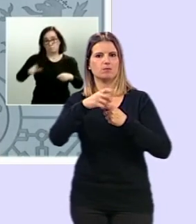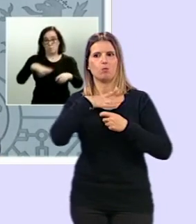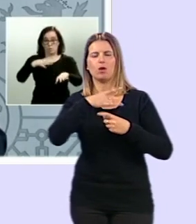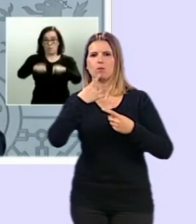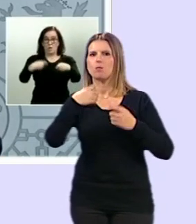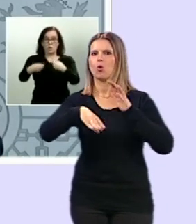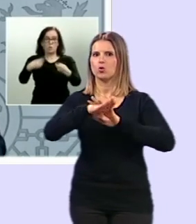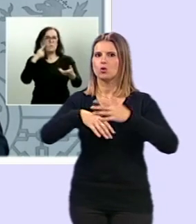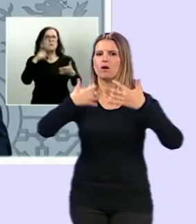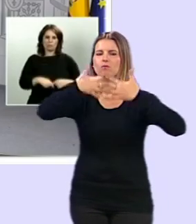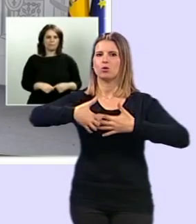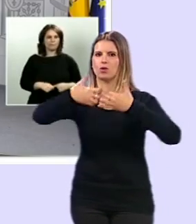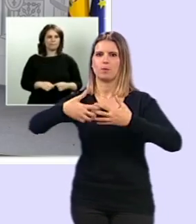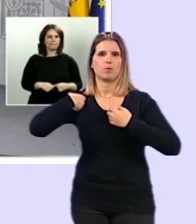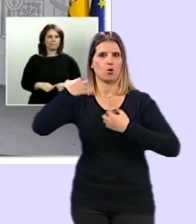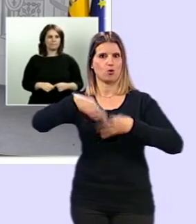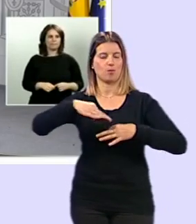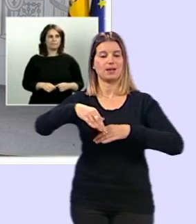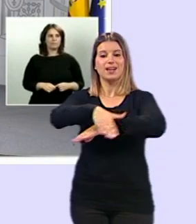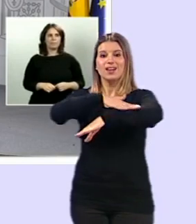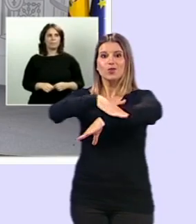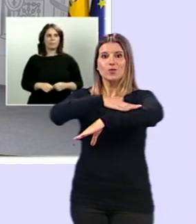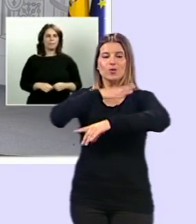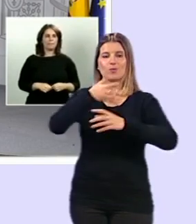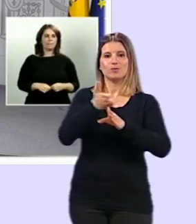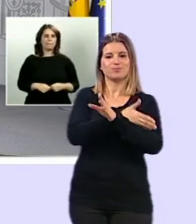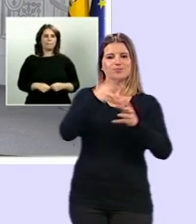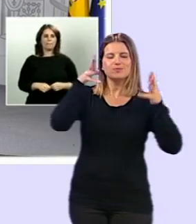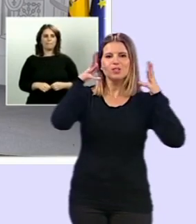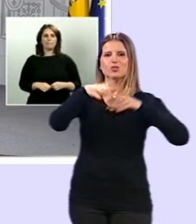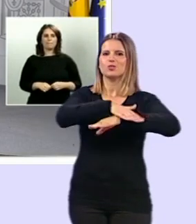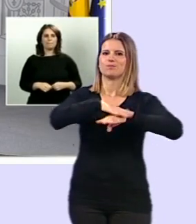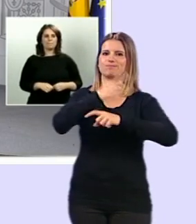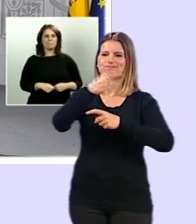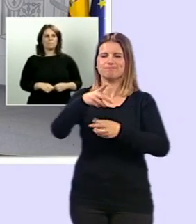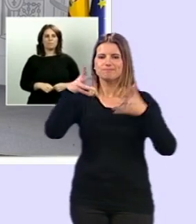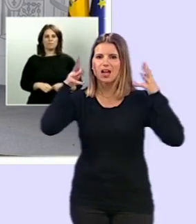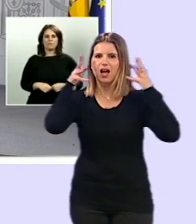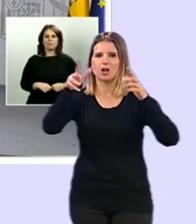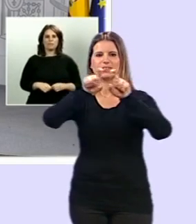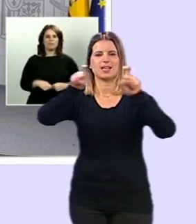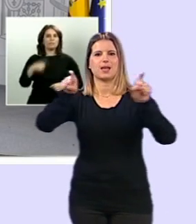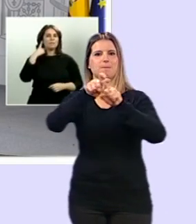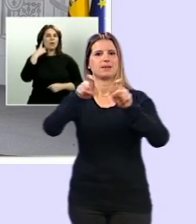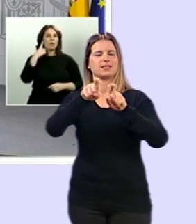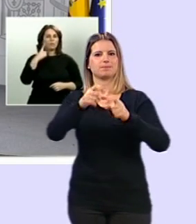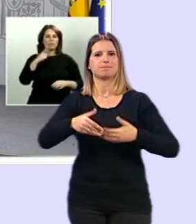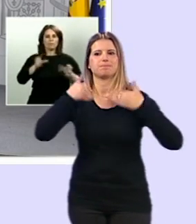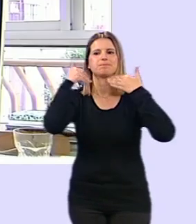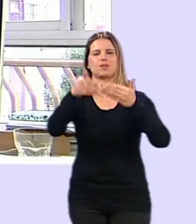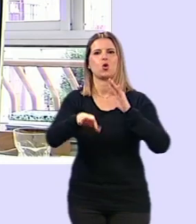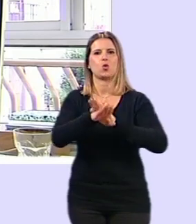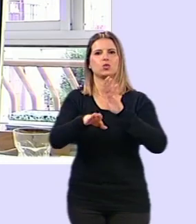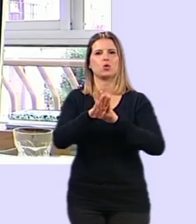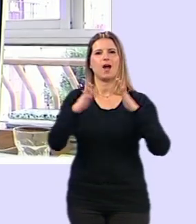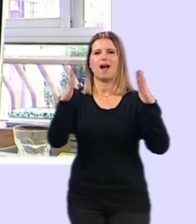que funcionen los mecanismos de mercado habituales. El gobierno, tras el Consejo de Ministros, también ha recomendado a las empresas que prolonguen la opción del teletrabajo